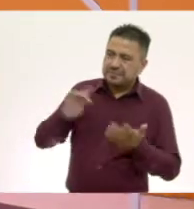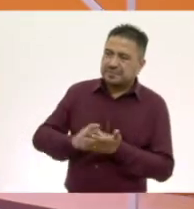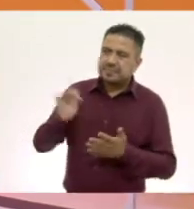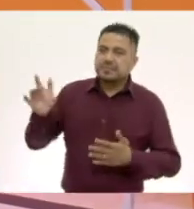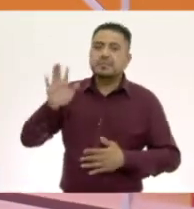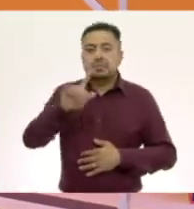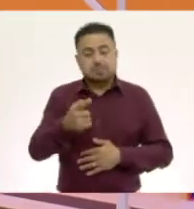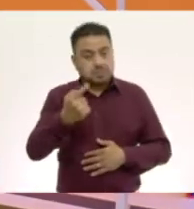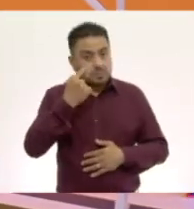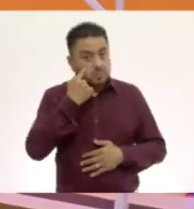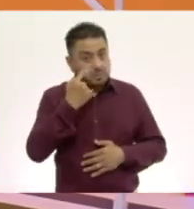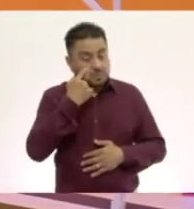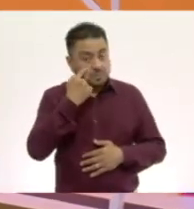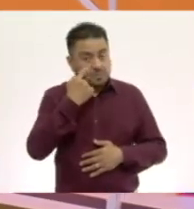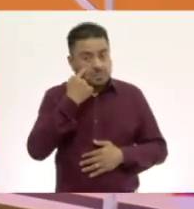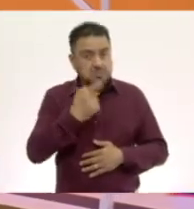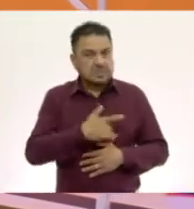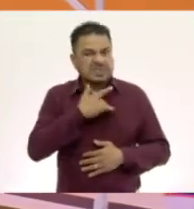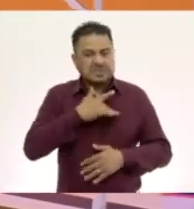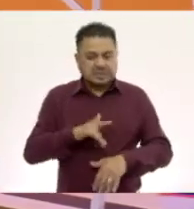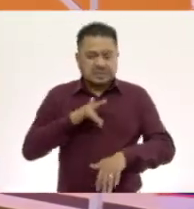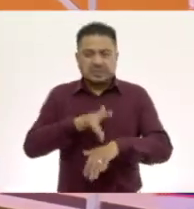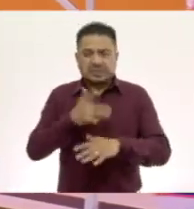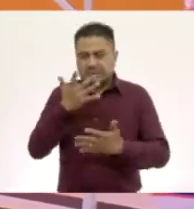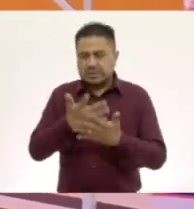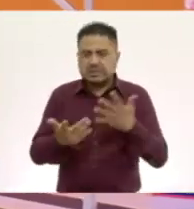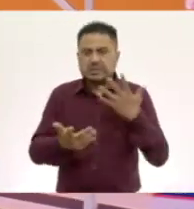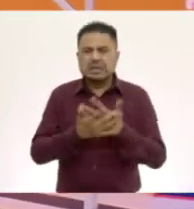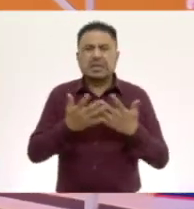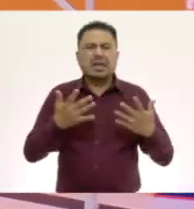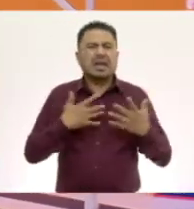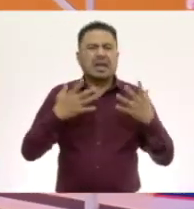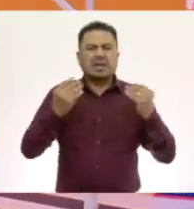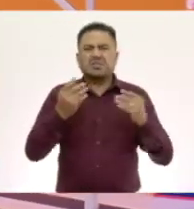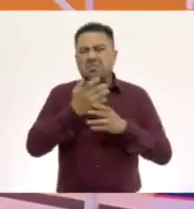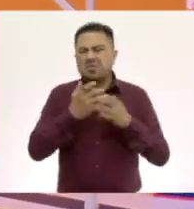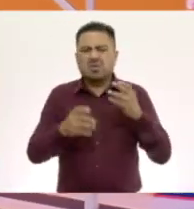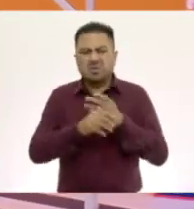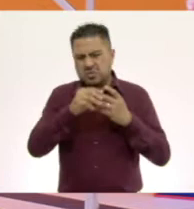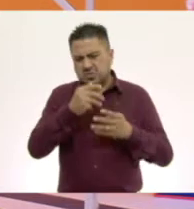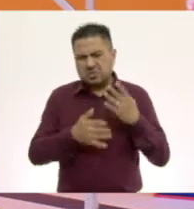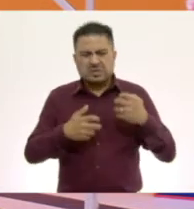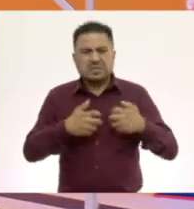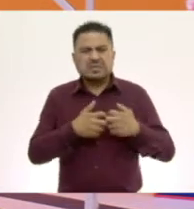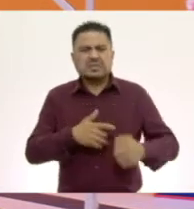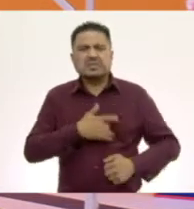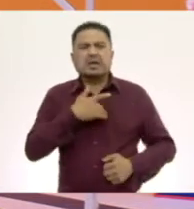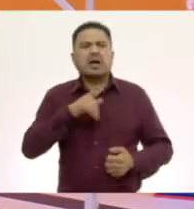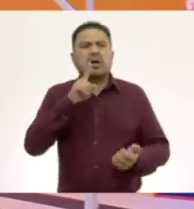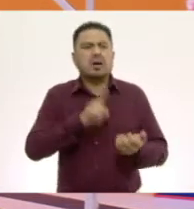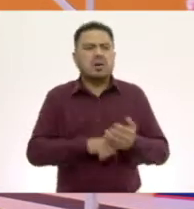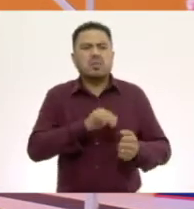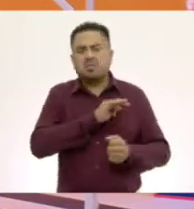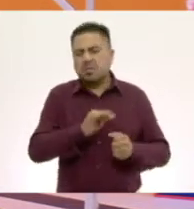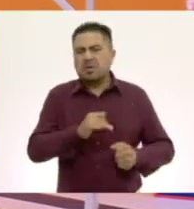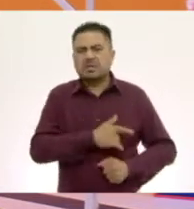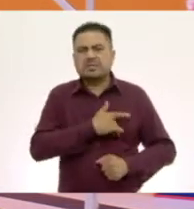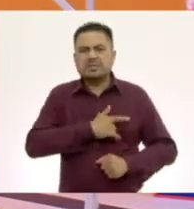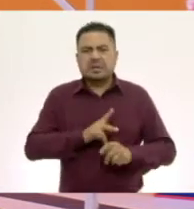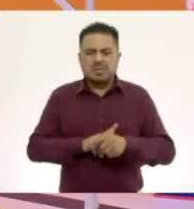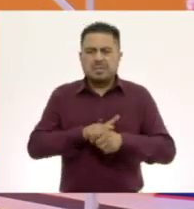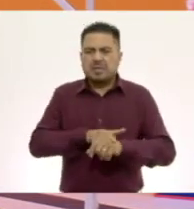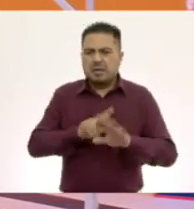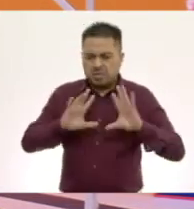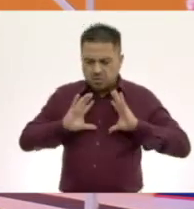Fíjense bien, el sentido del tacto tiene muchas terminales nerviosas, es decir, podemos sentir a lo largo de nuestra piel.